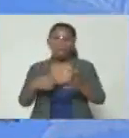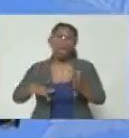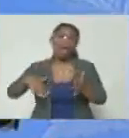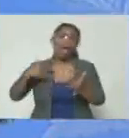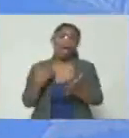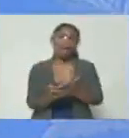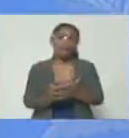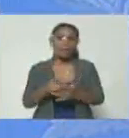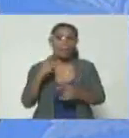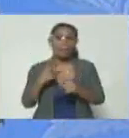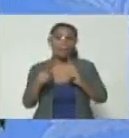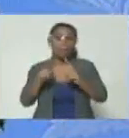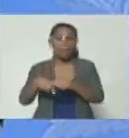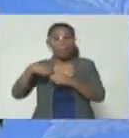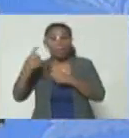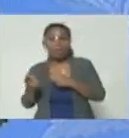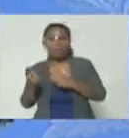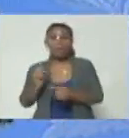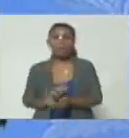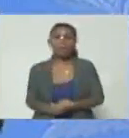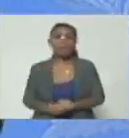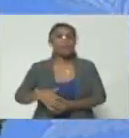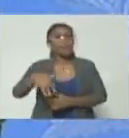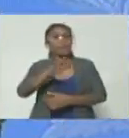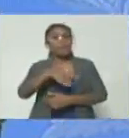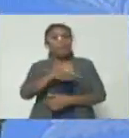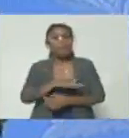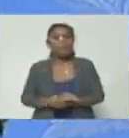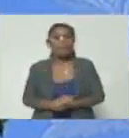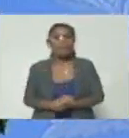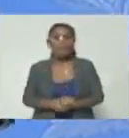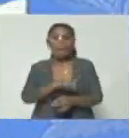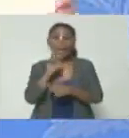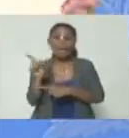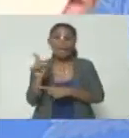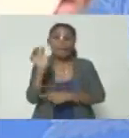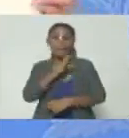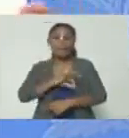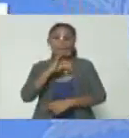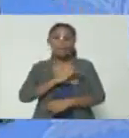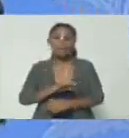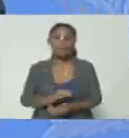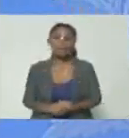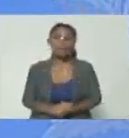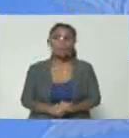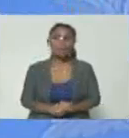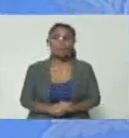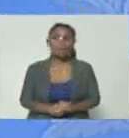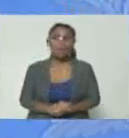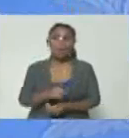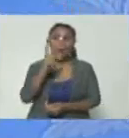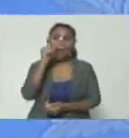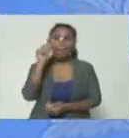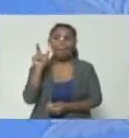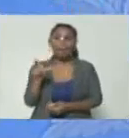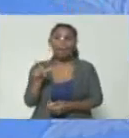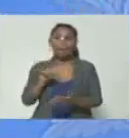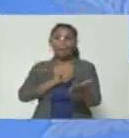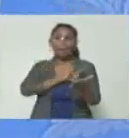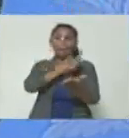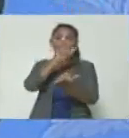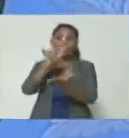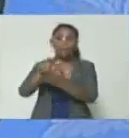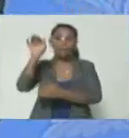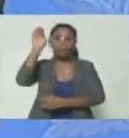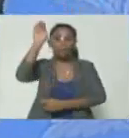la náusea pero hay otra donde este señor Juan Esteban Gómez viaja al futuro